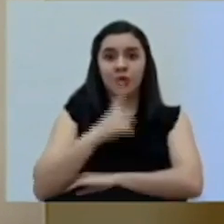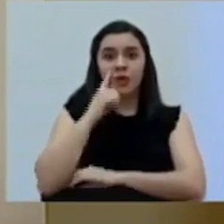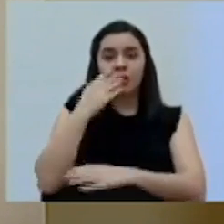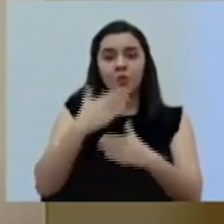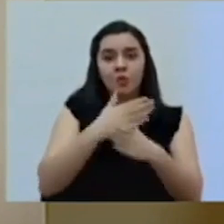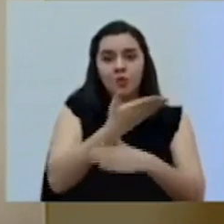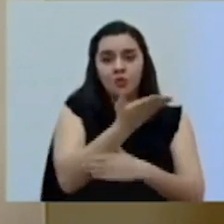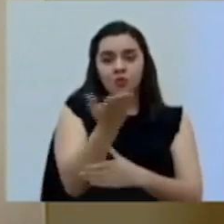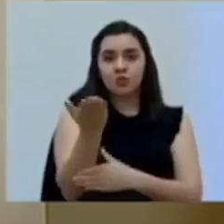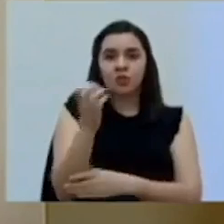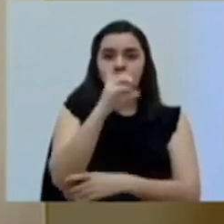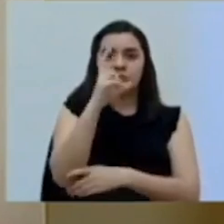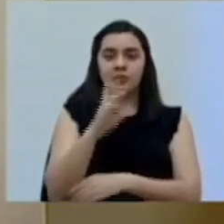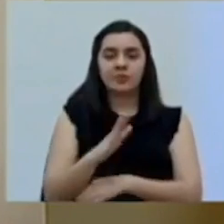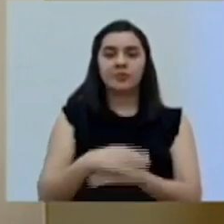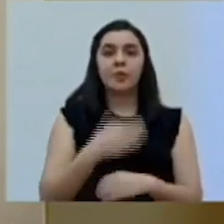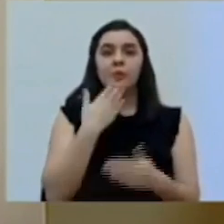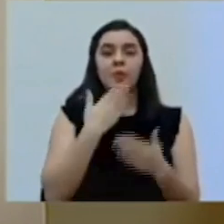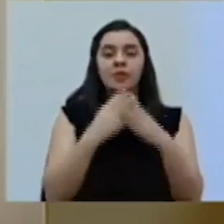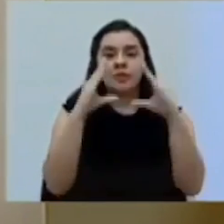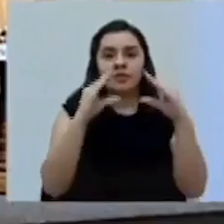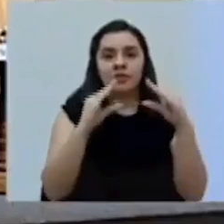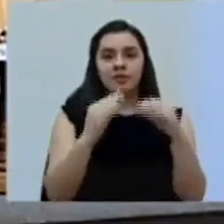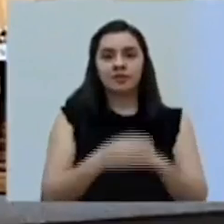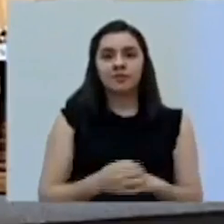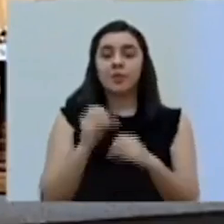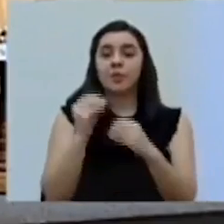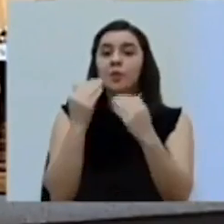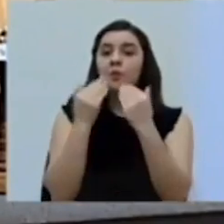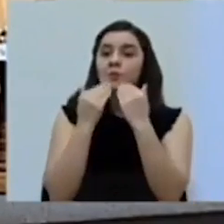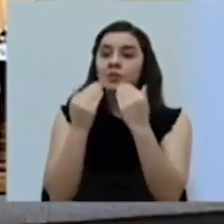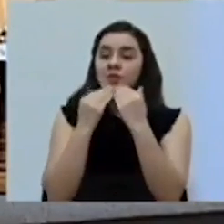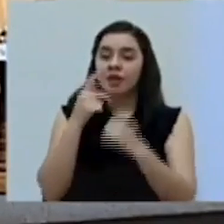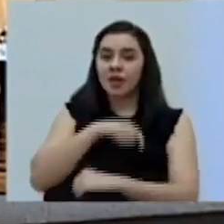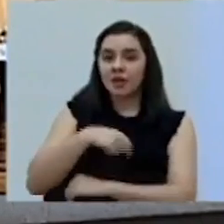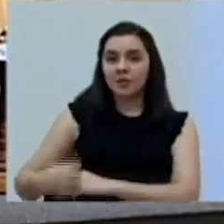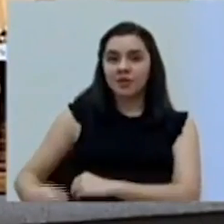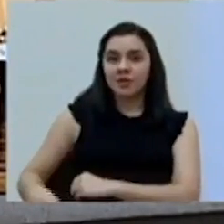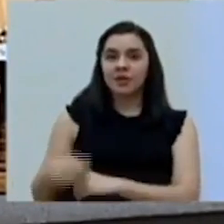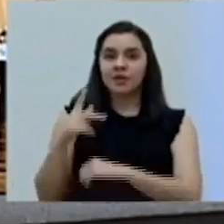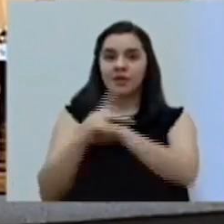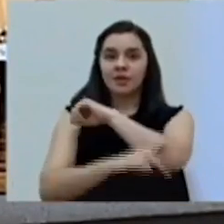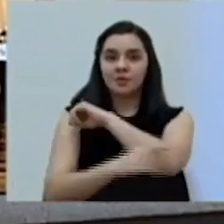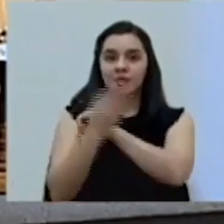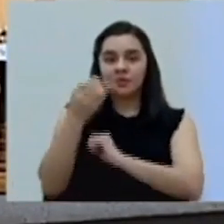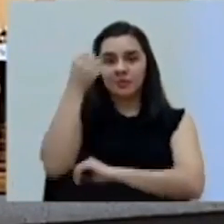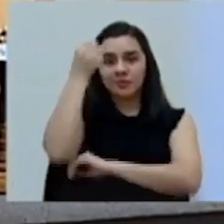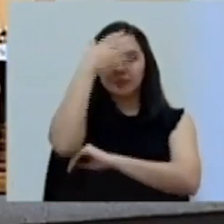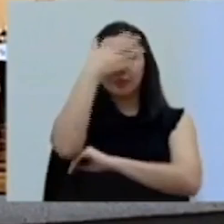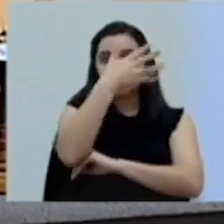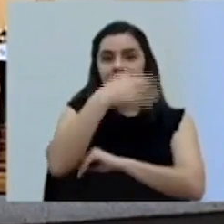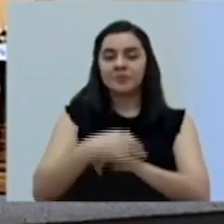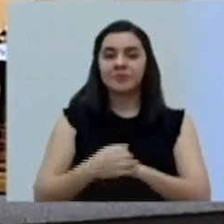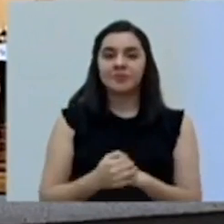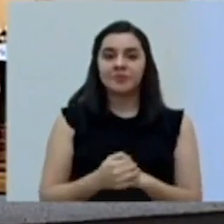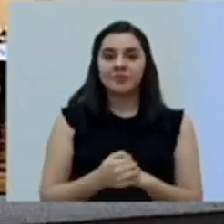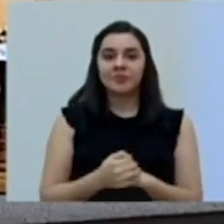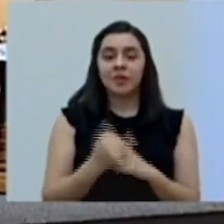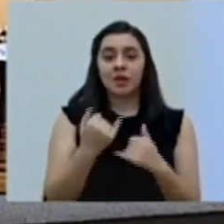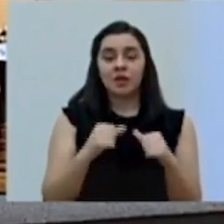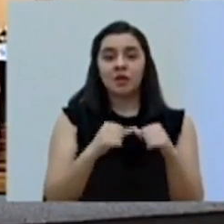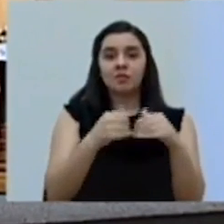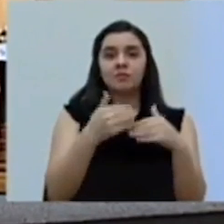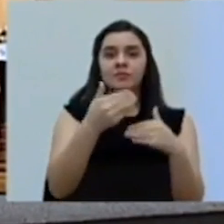ciudadanía costarricense. Muy buenas tardes. Muchas gracias al Presidente de la República, el señor Carlos Alvarado Quesada. A